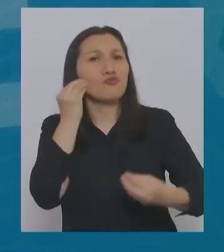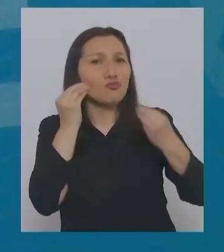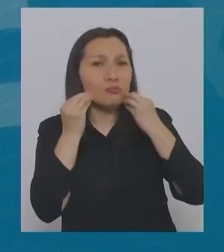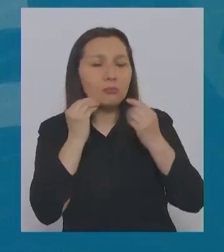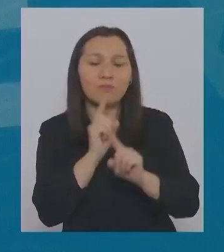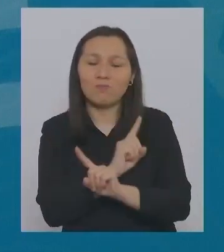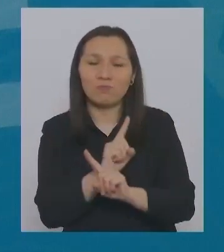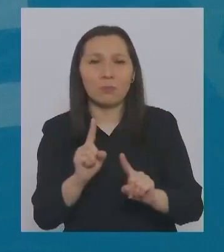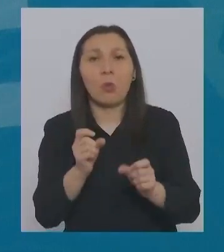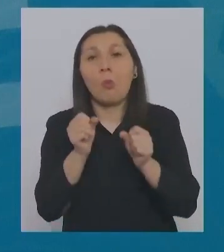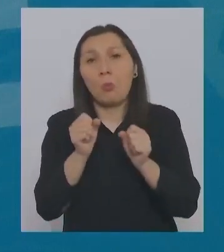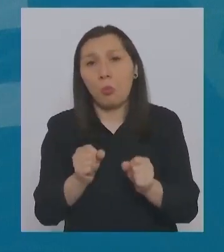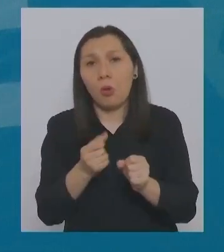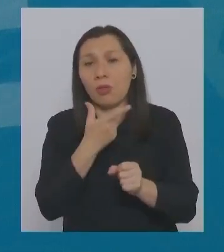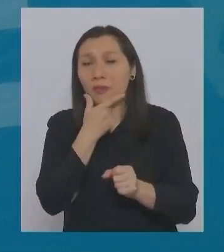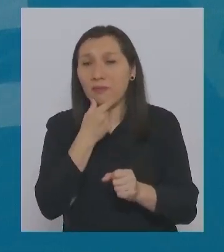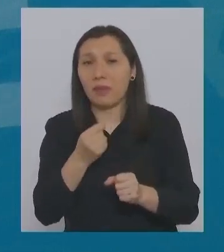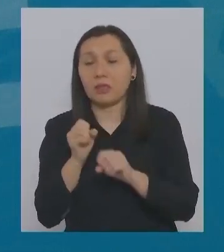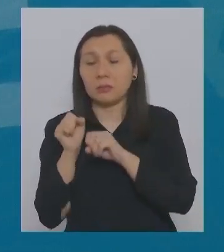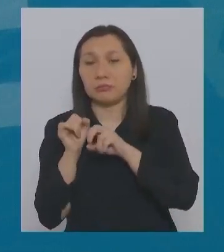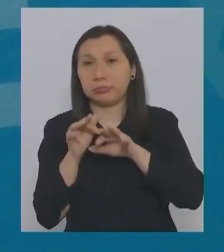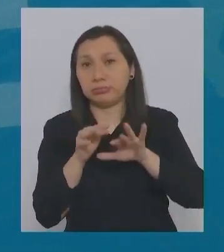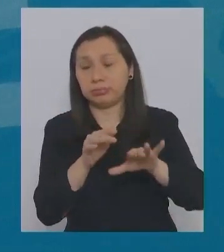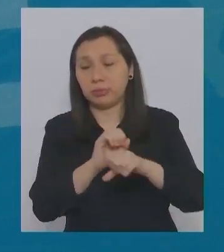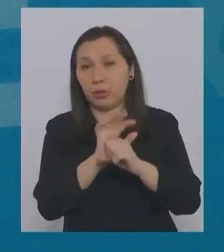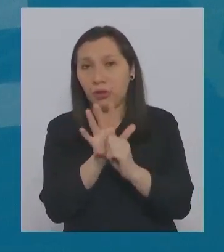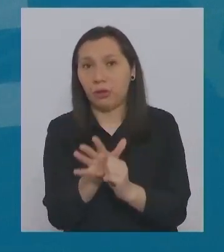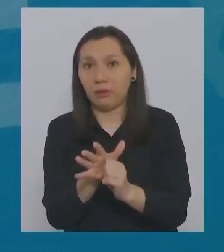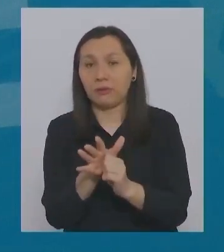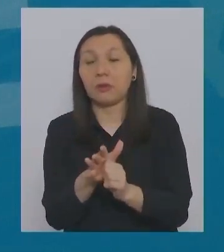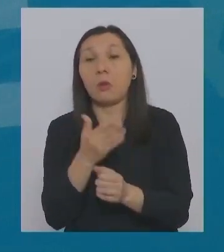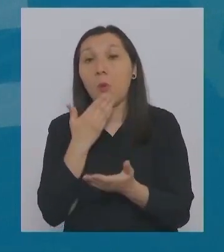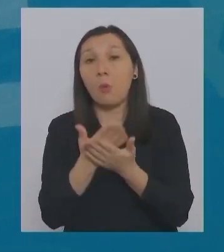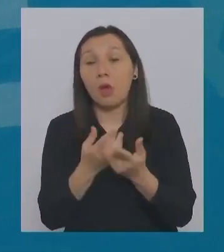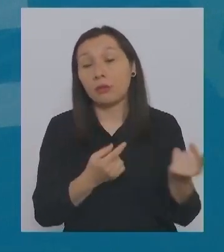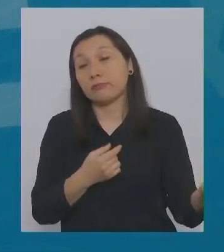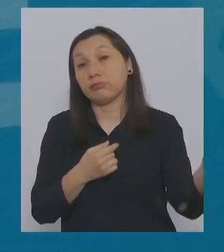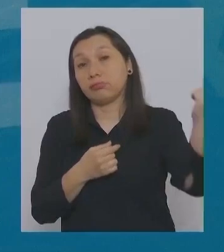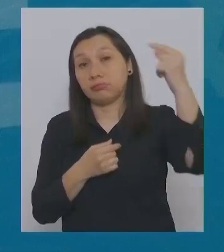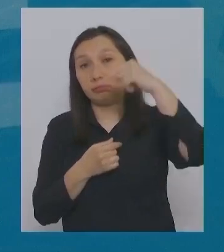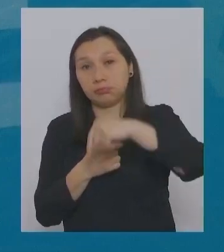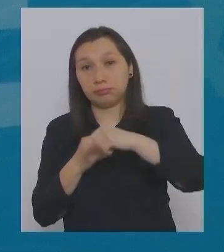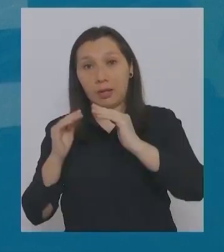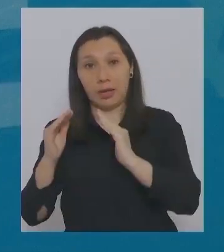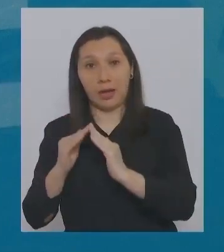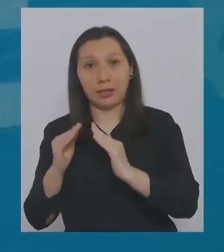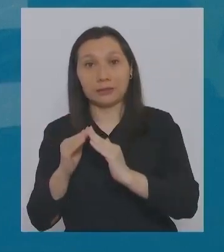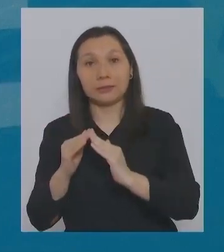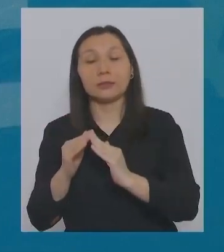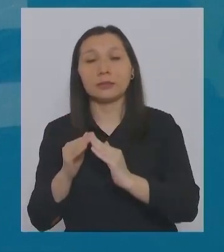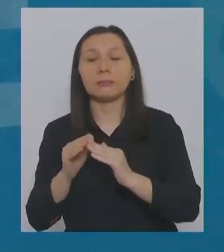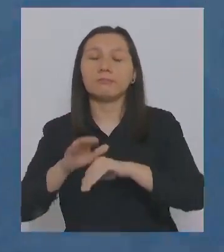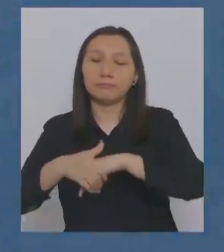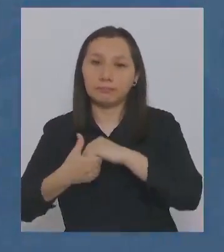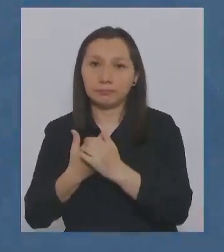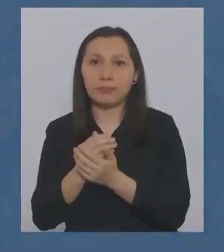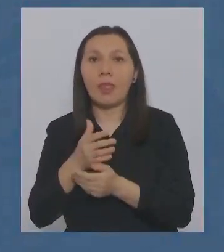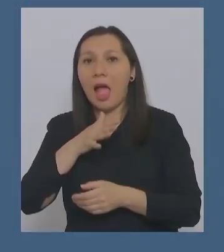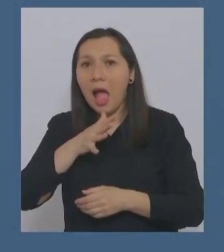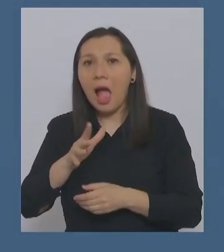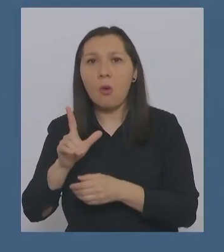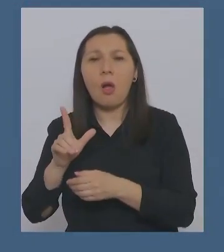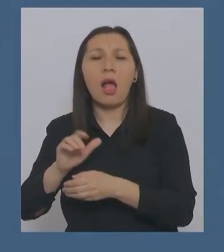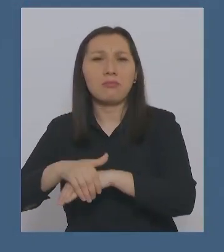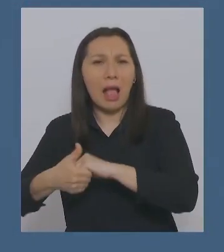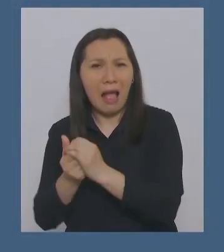eso puede favorecer, obviamente, la contaminación. Y cuando ya vuelvas a tu casa, lavarse las manos con agua y